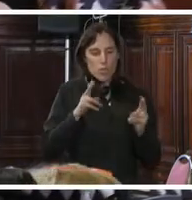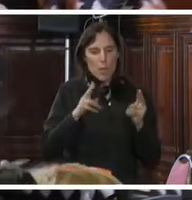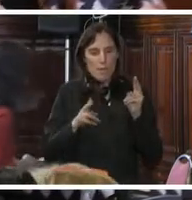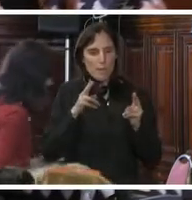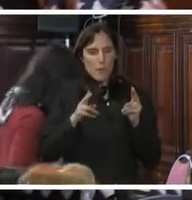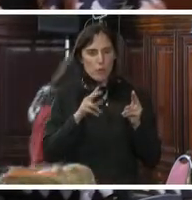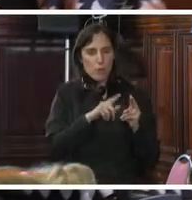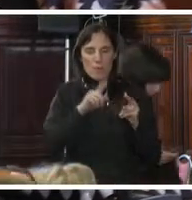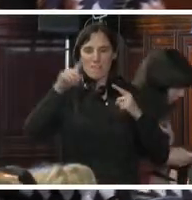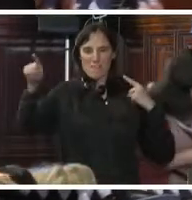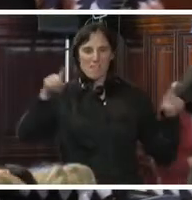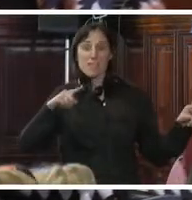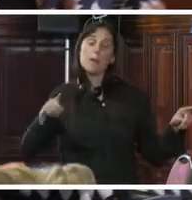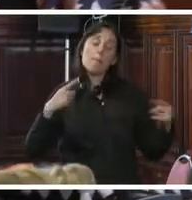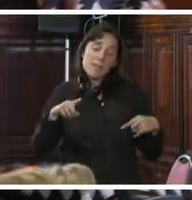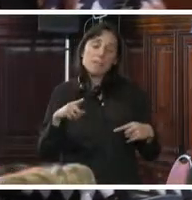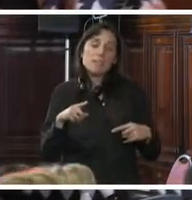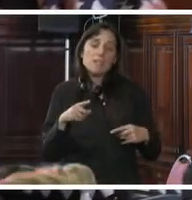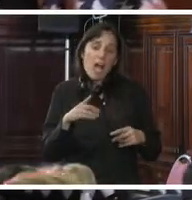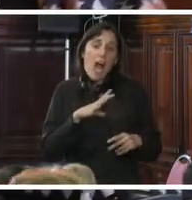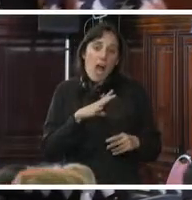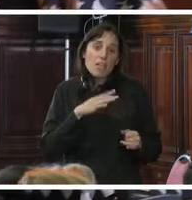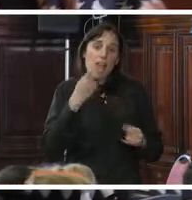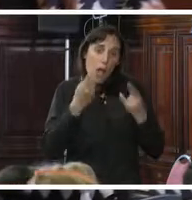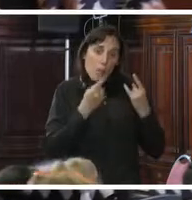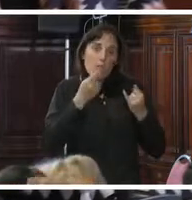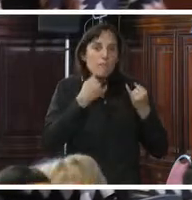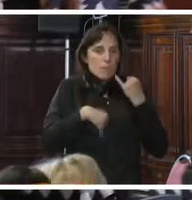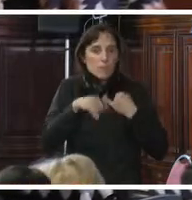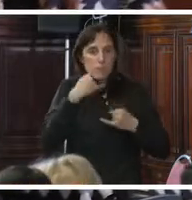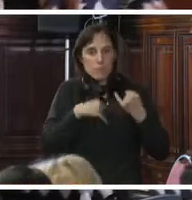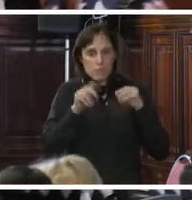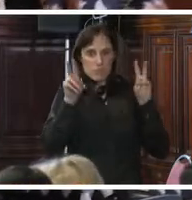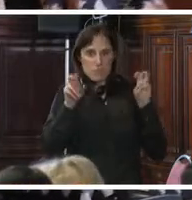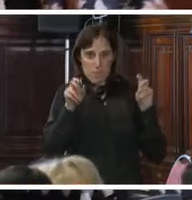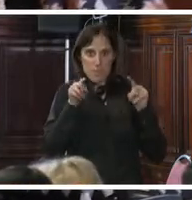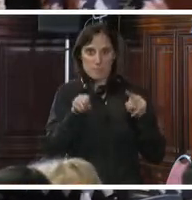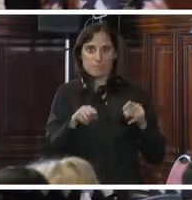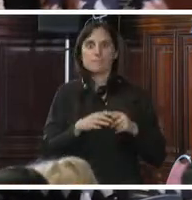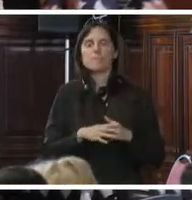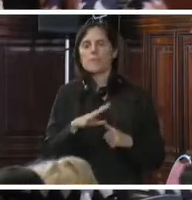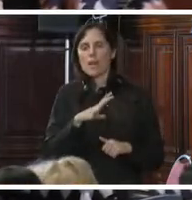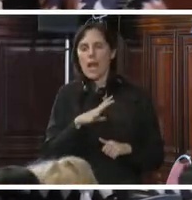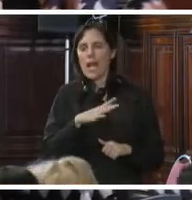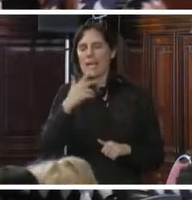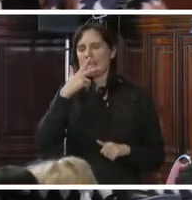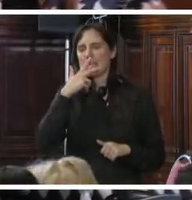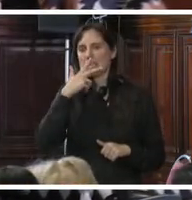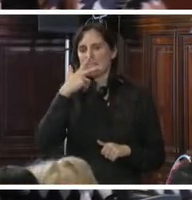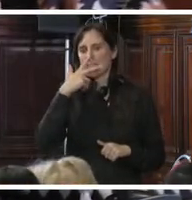esencial que ustedes puedan contar con algunos patrones sobre la problemática. Encontramos 13